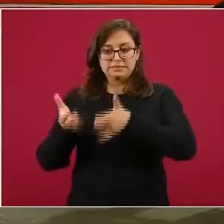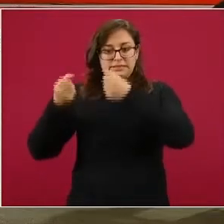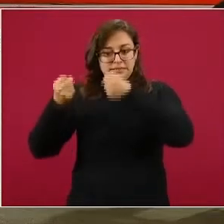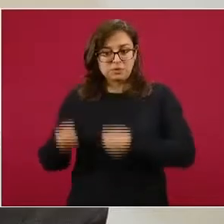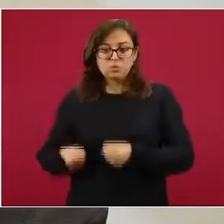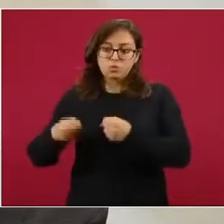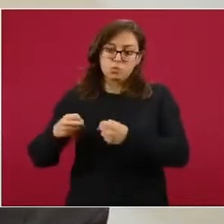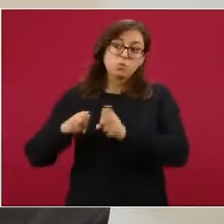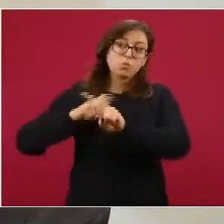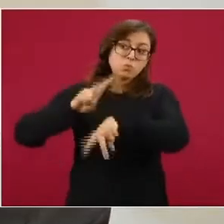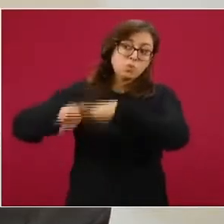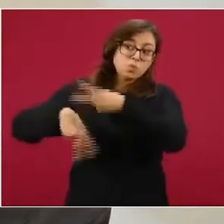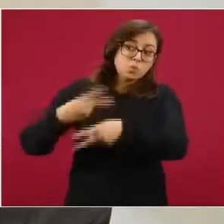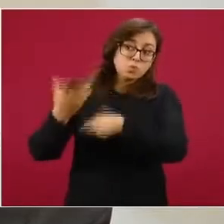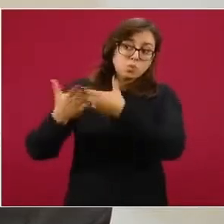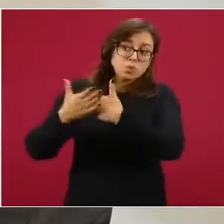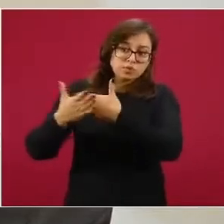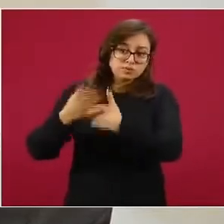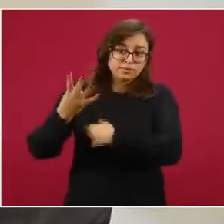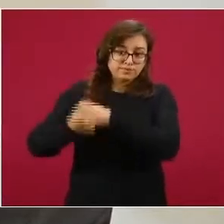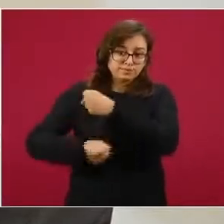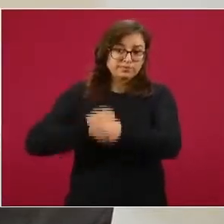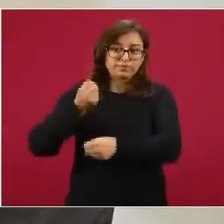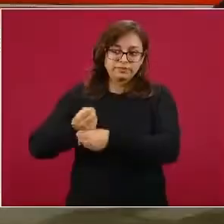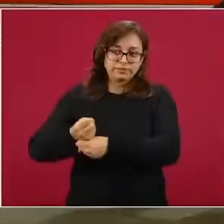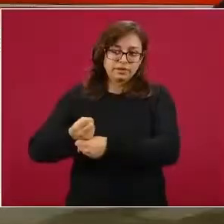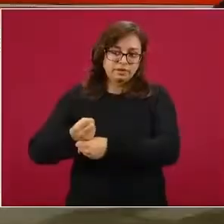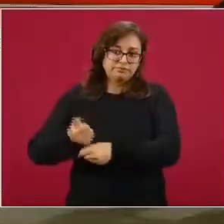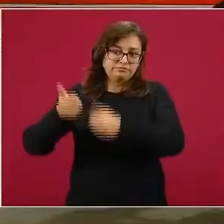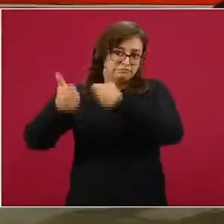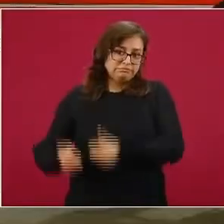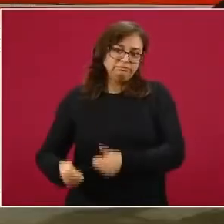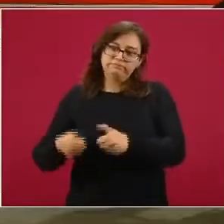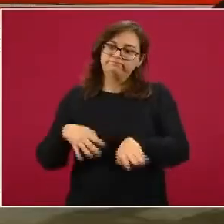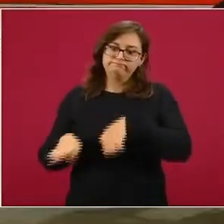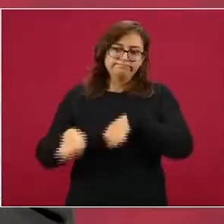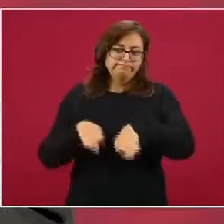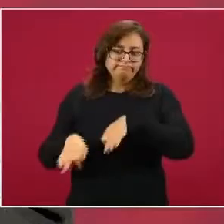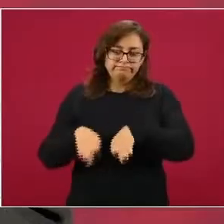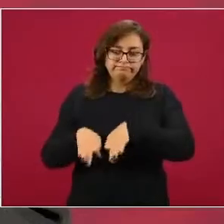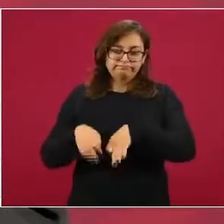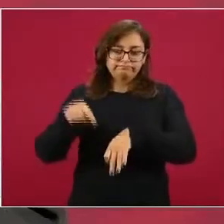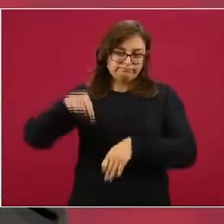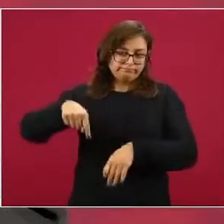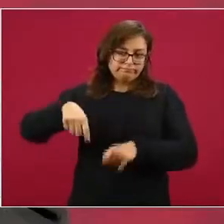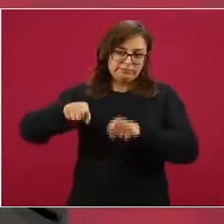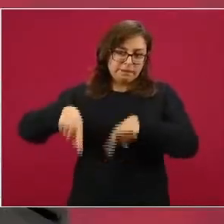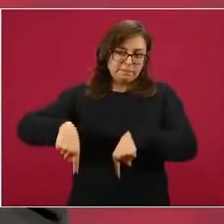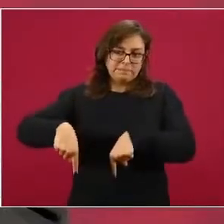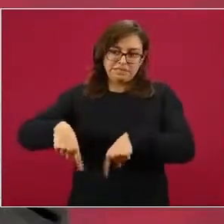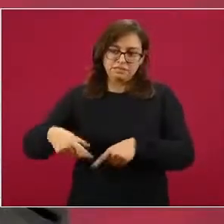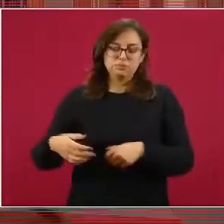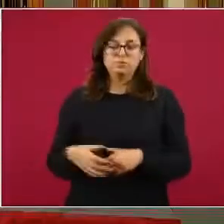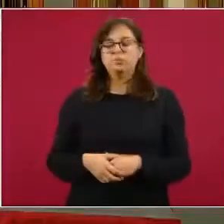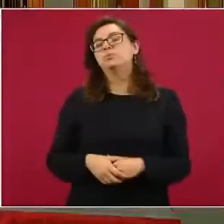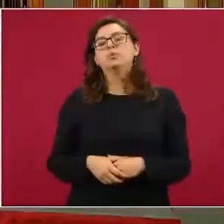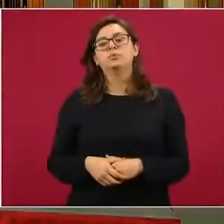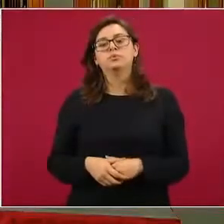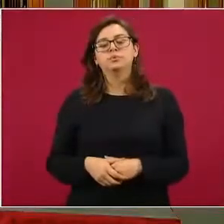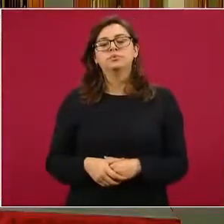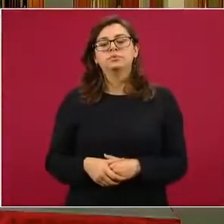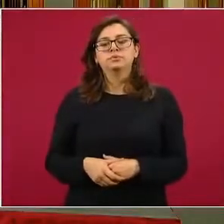asegurar la debida adhesión de este recurso humano que egresa a las unidades formadoras de